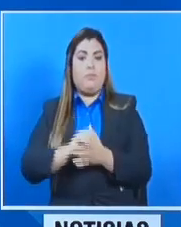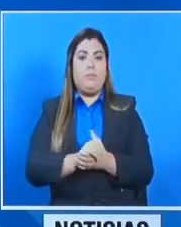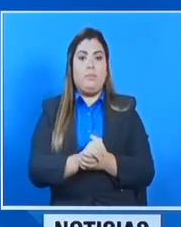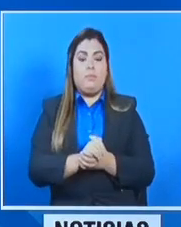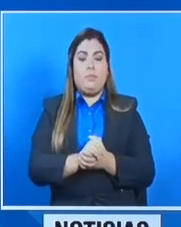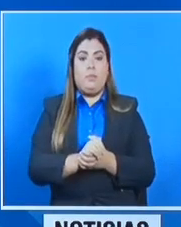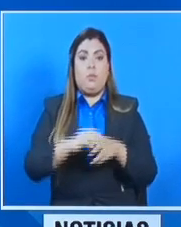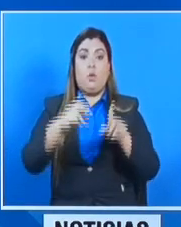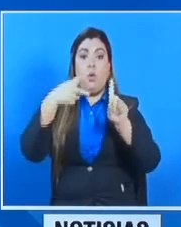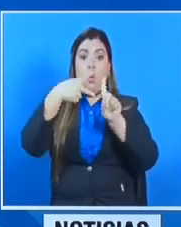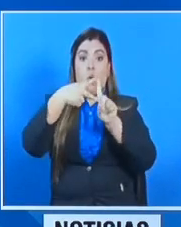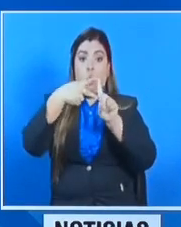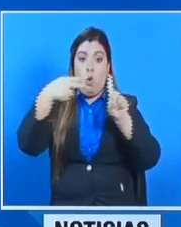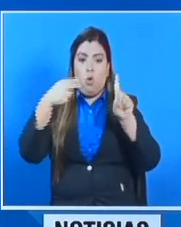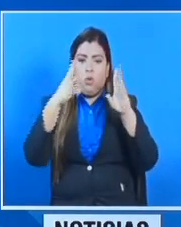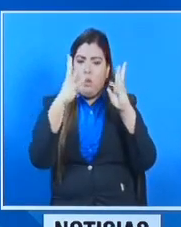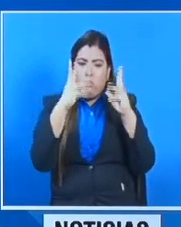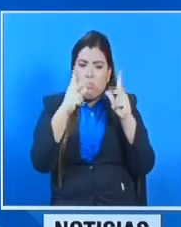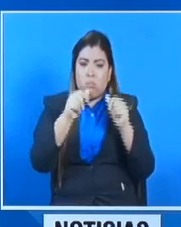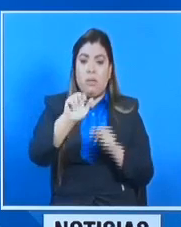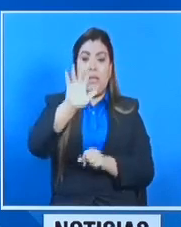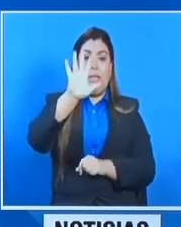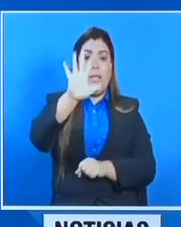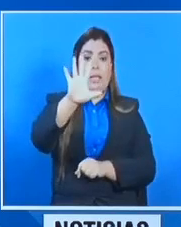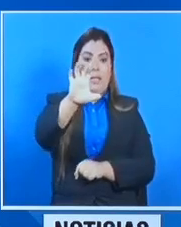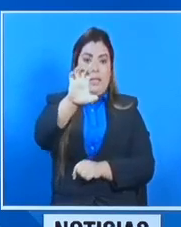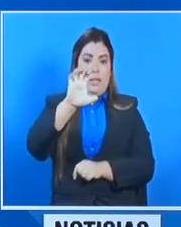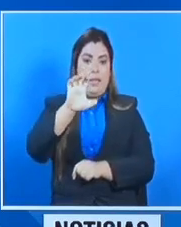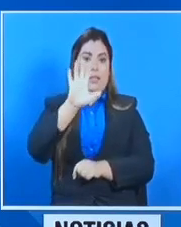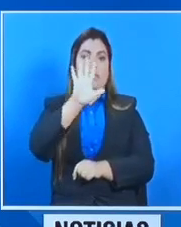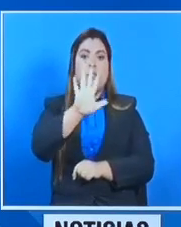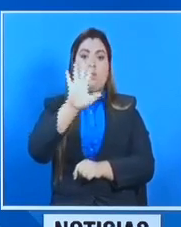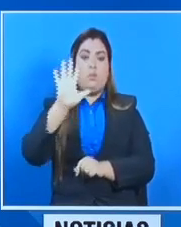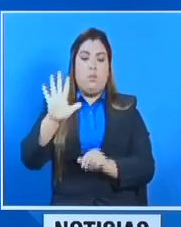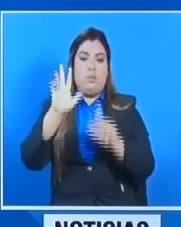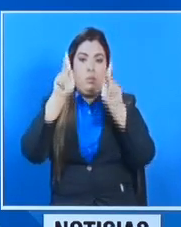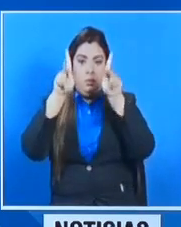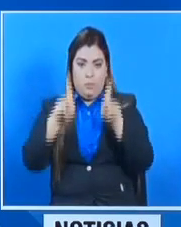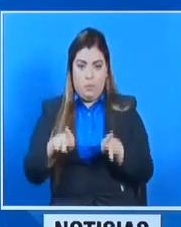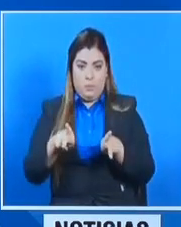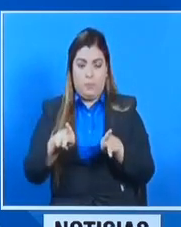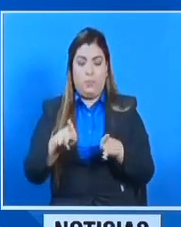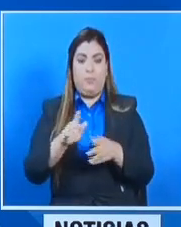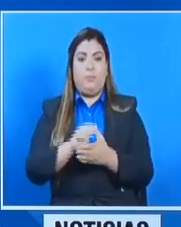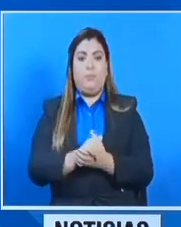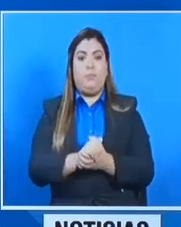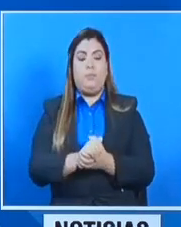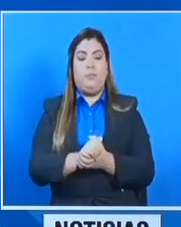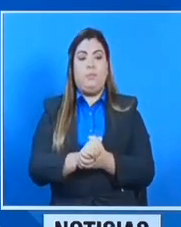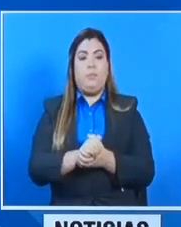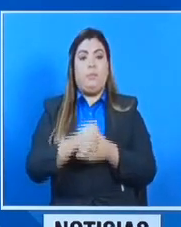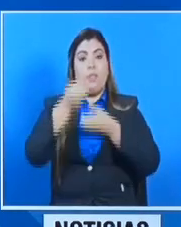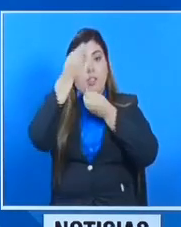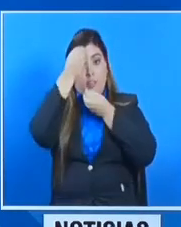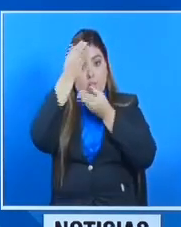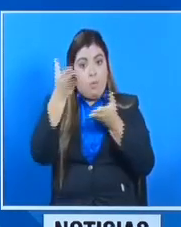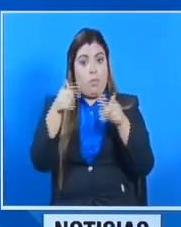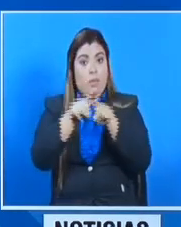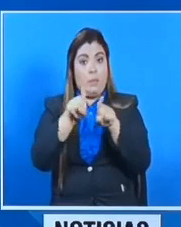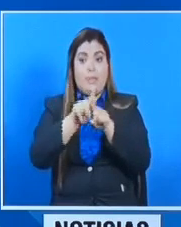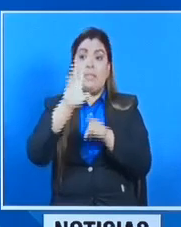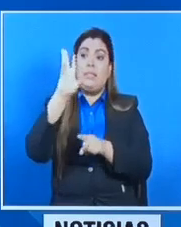los cuales en hoteles se encuentran 555 personas. Reportamos 6